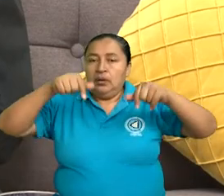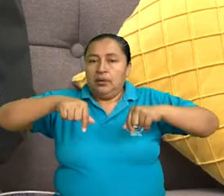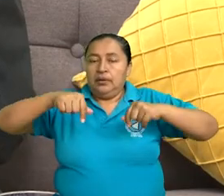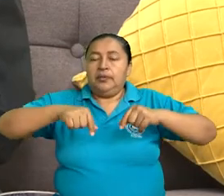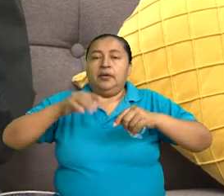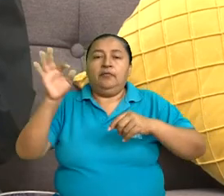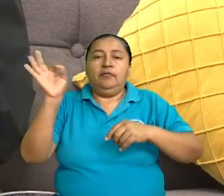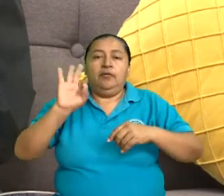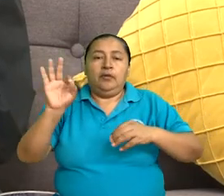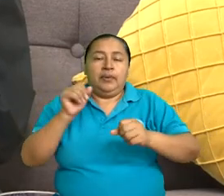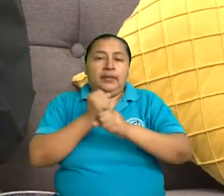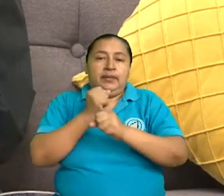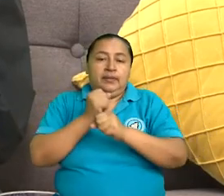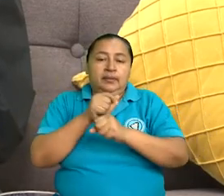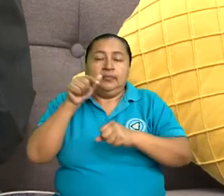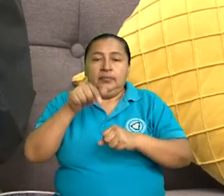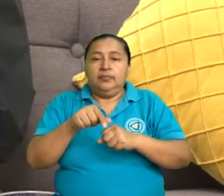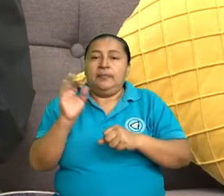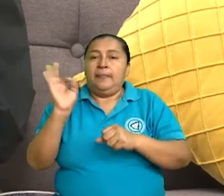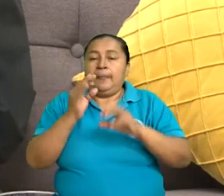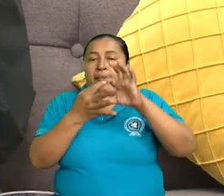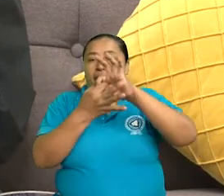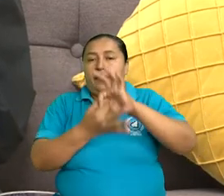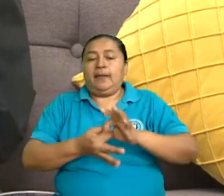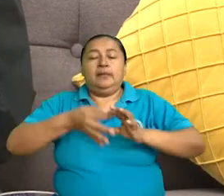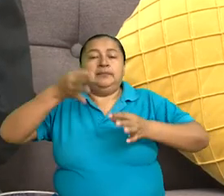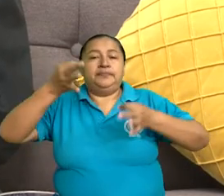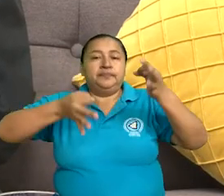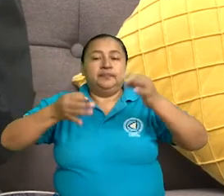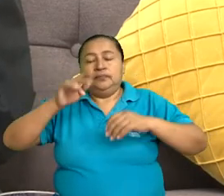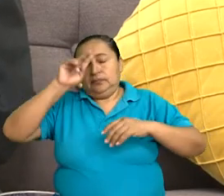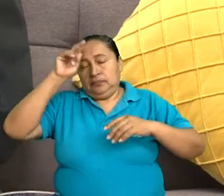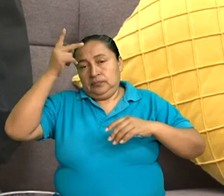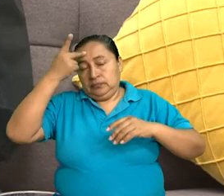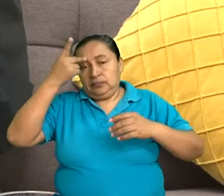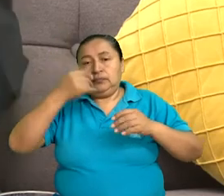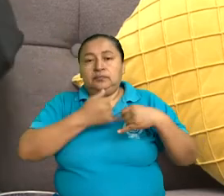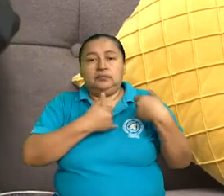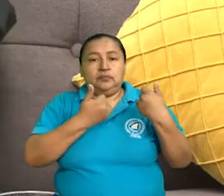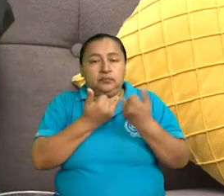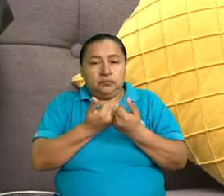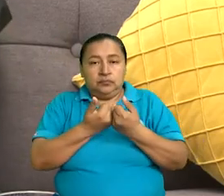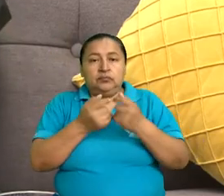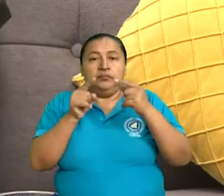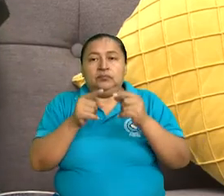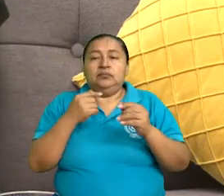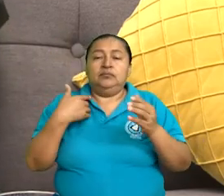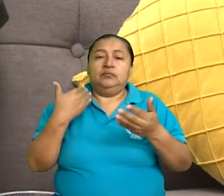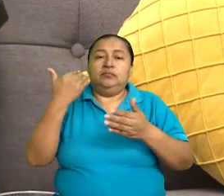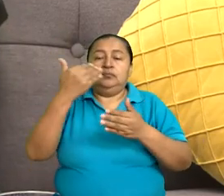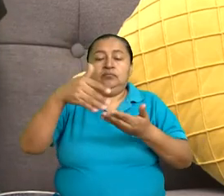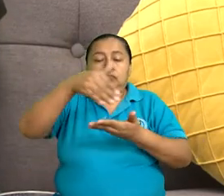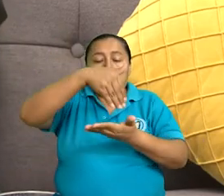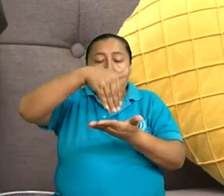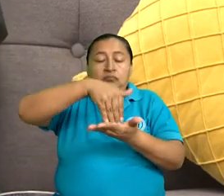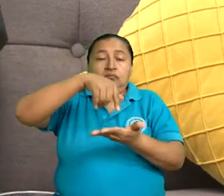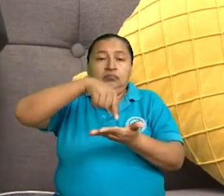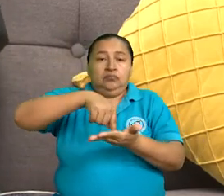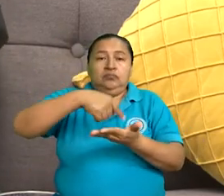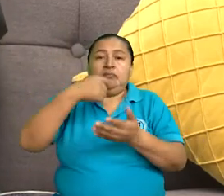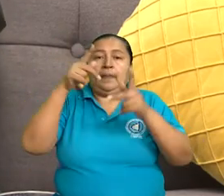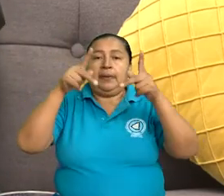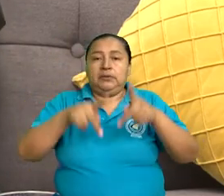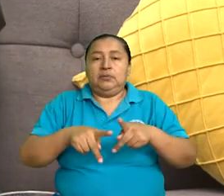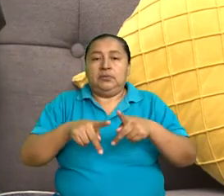modelo, este sistema jurídico, político, institucional que coloca al ser humano en el